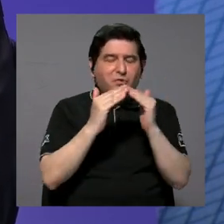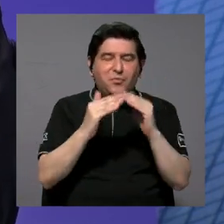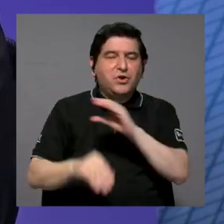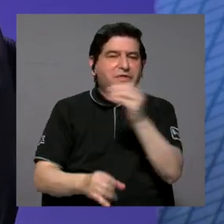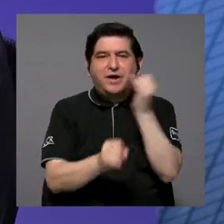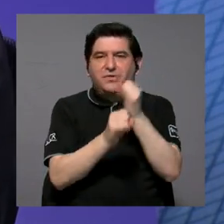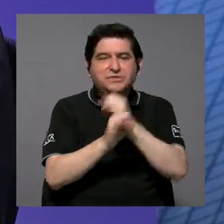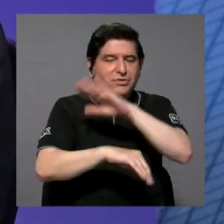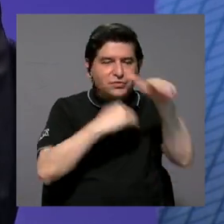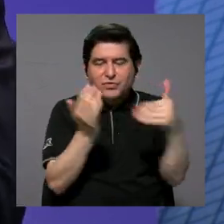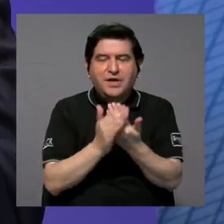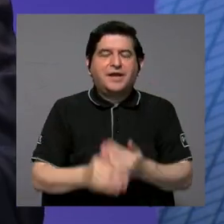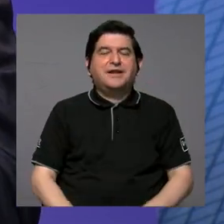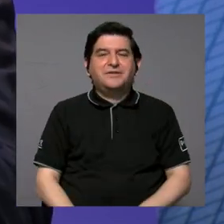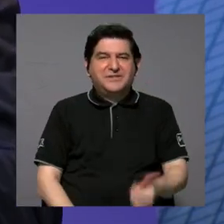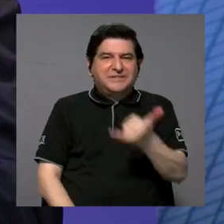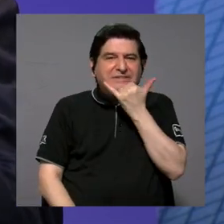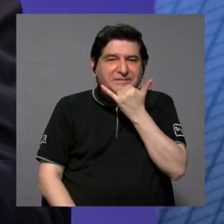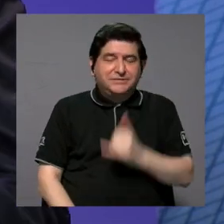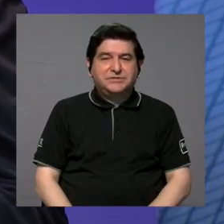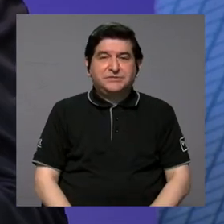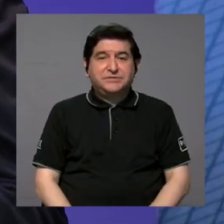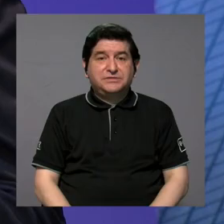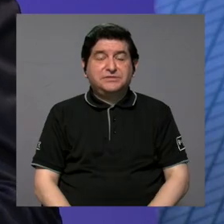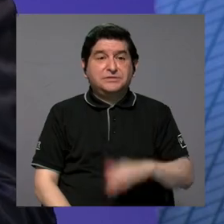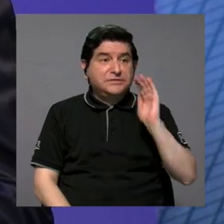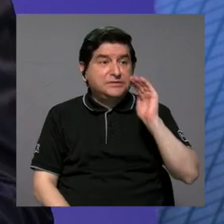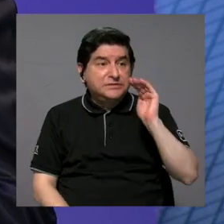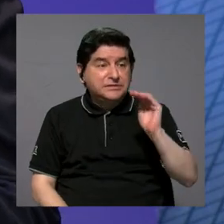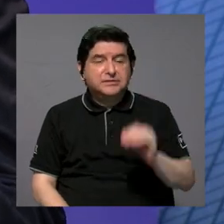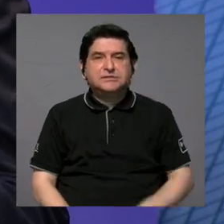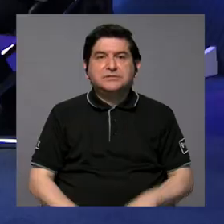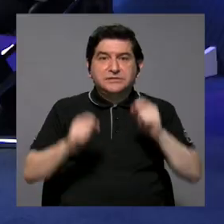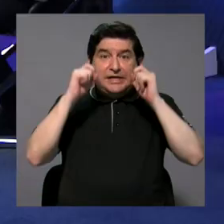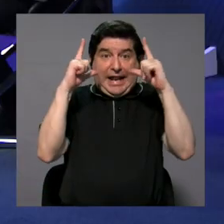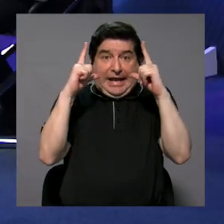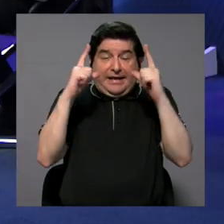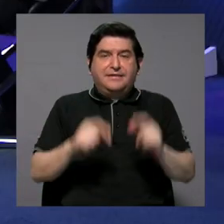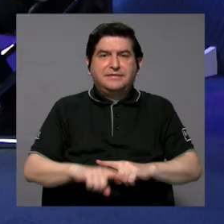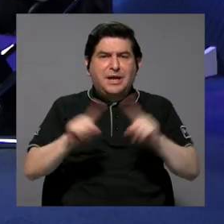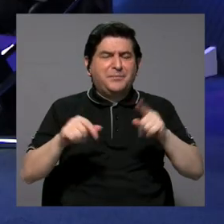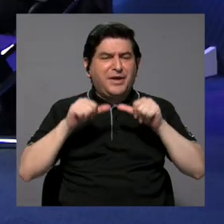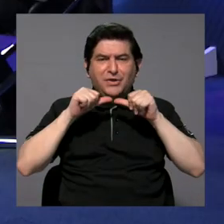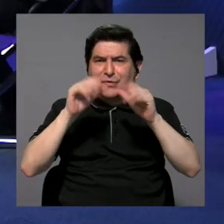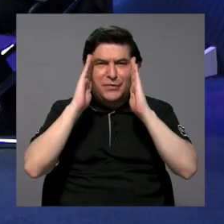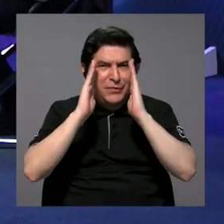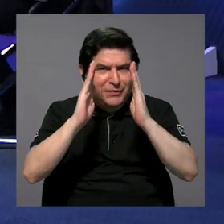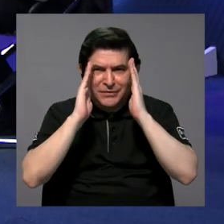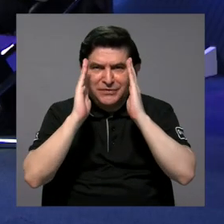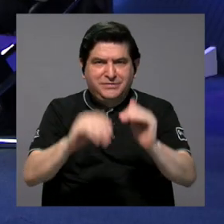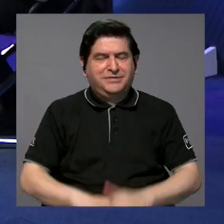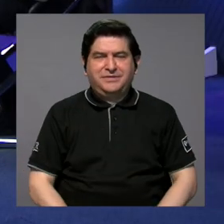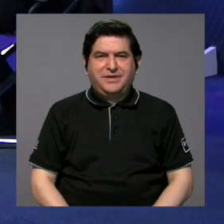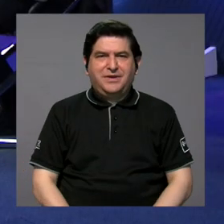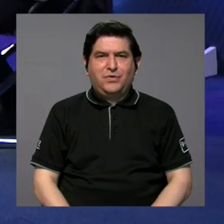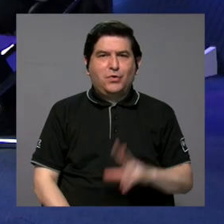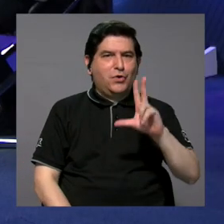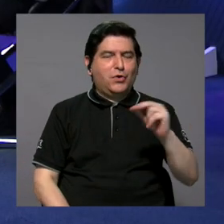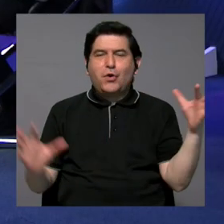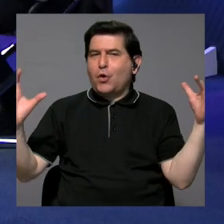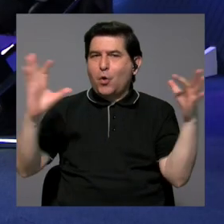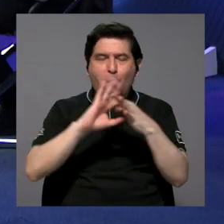porque aunque efectivamente hubo denuncias, alarmas en algunos lugares, alertas, no hubo un seguimiento adecuado, no se